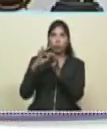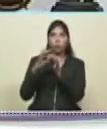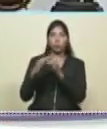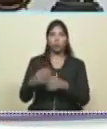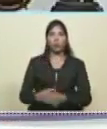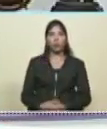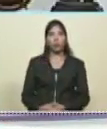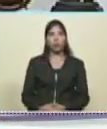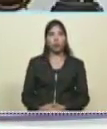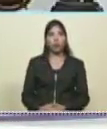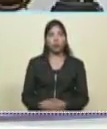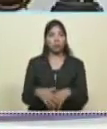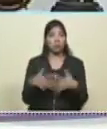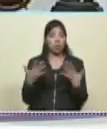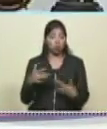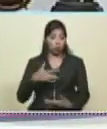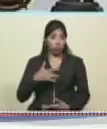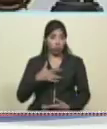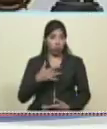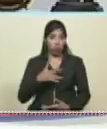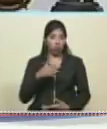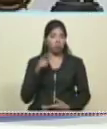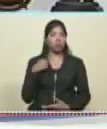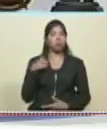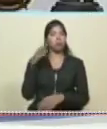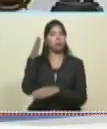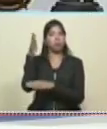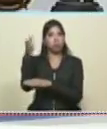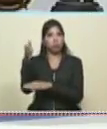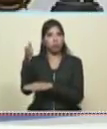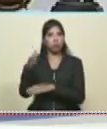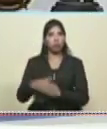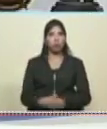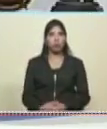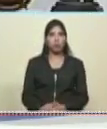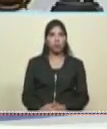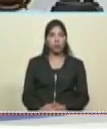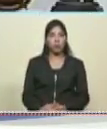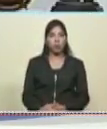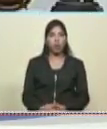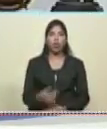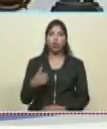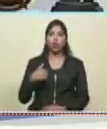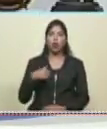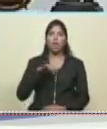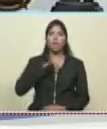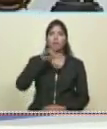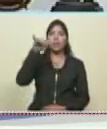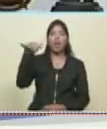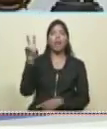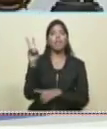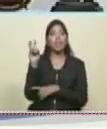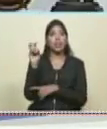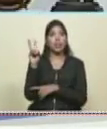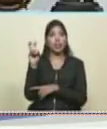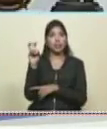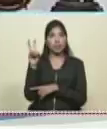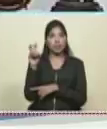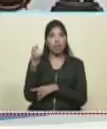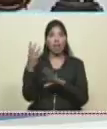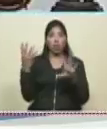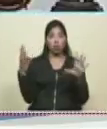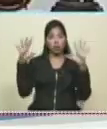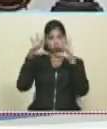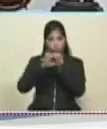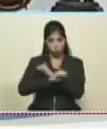cercanía, sí, que es lo que sentí. Tuvimos, precisamente, partí el viernes a las